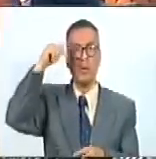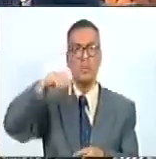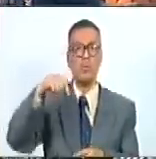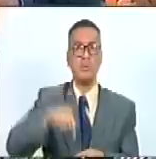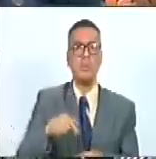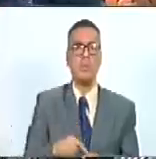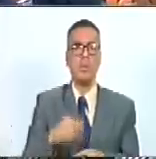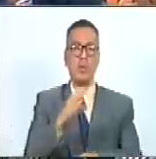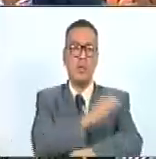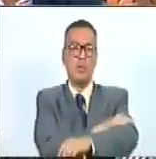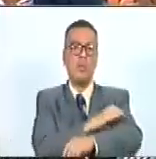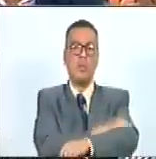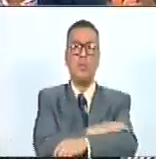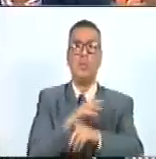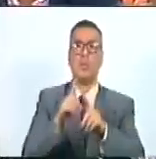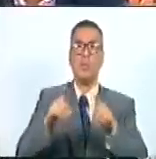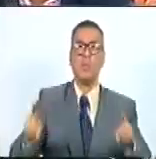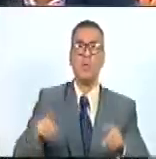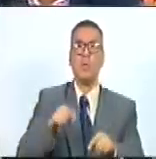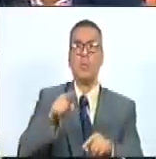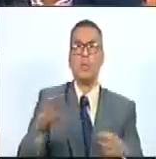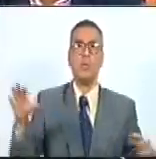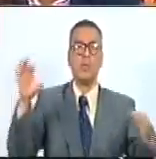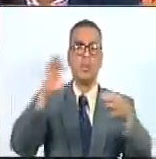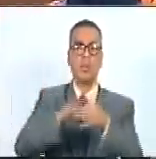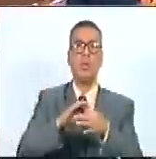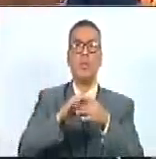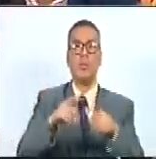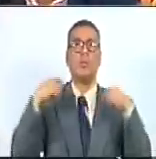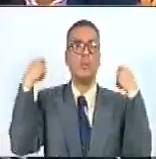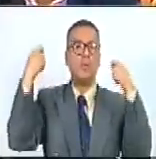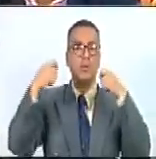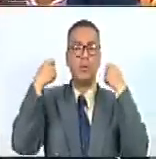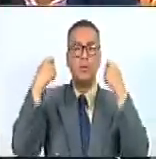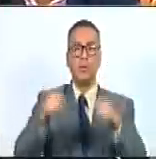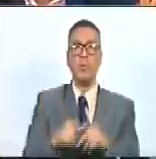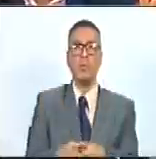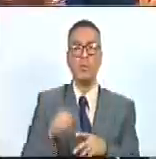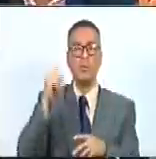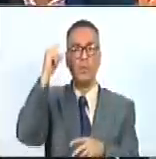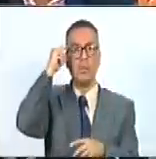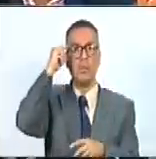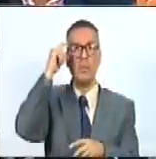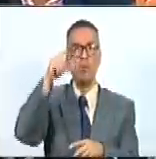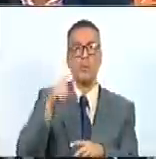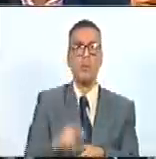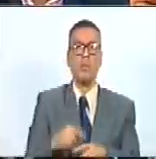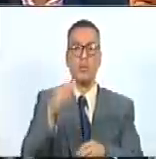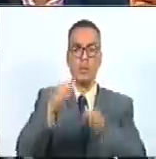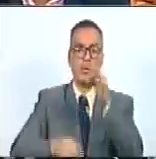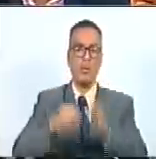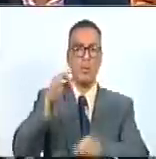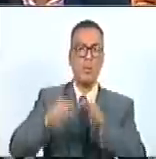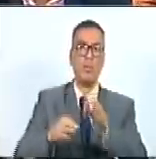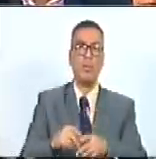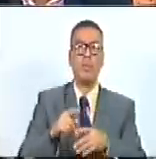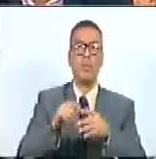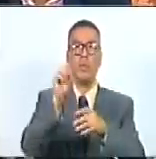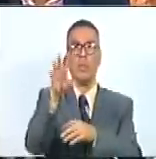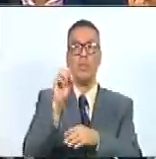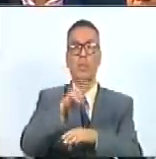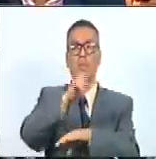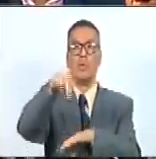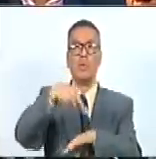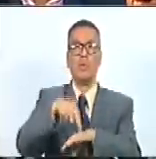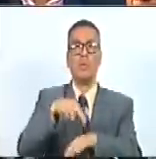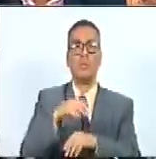la oposición democrática se une a la celebración que en justicia hace esta asamblea